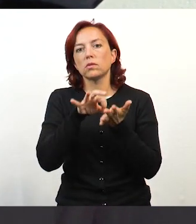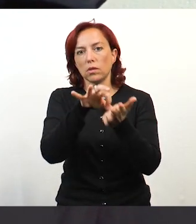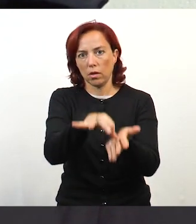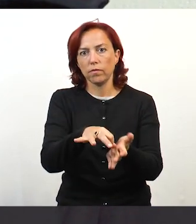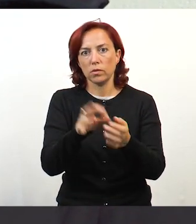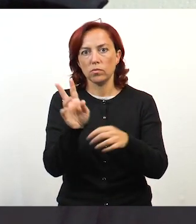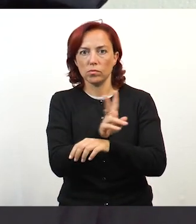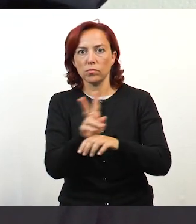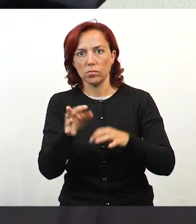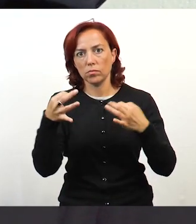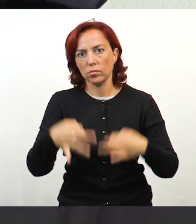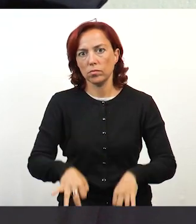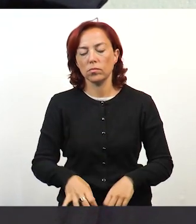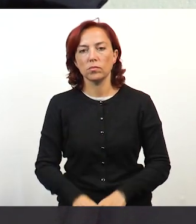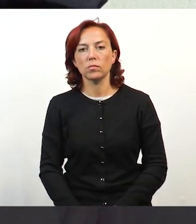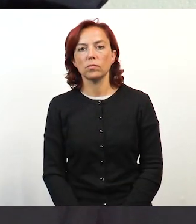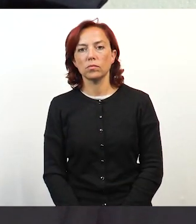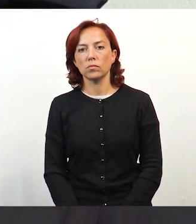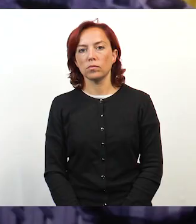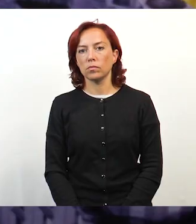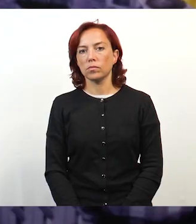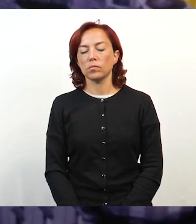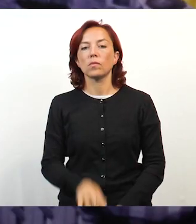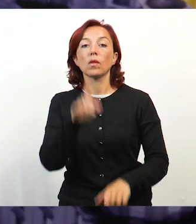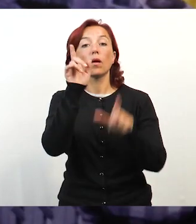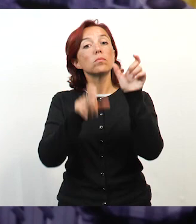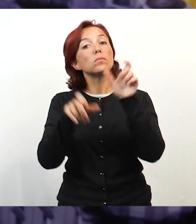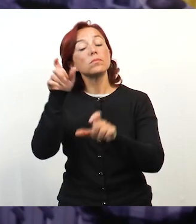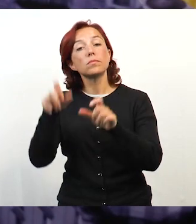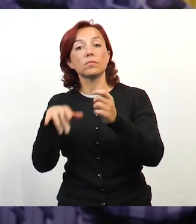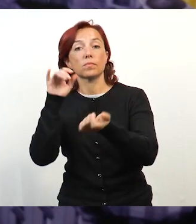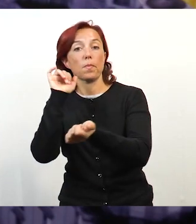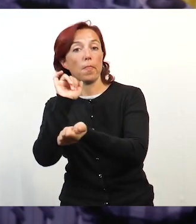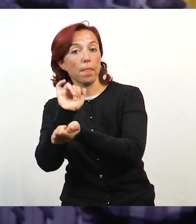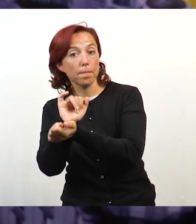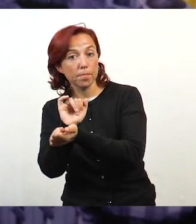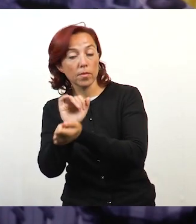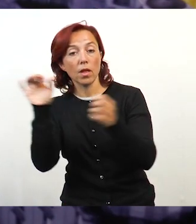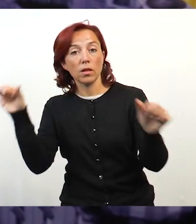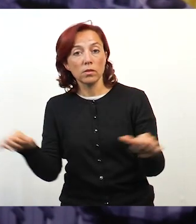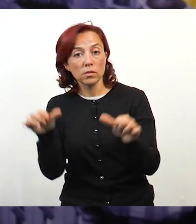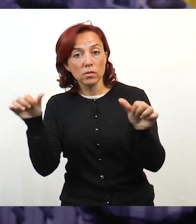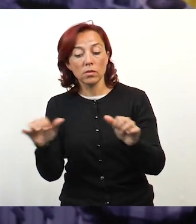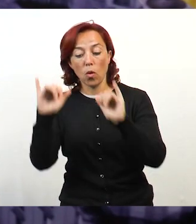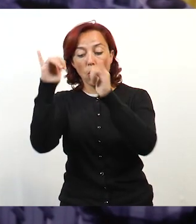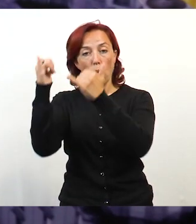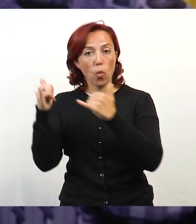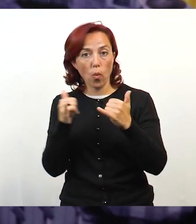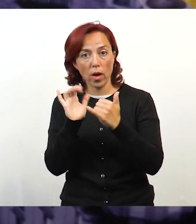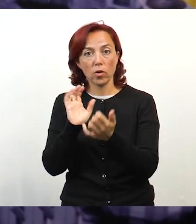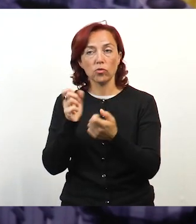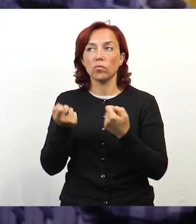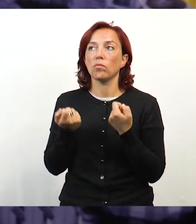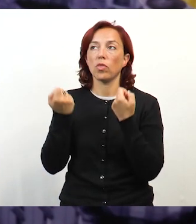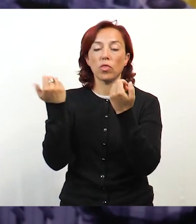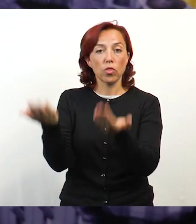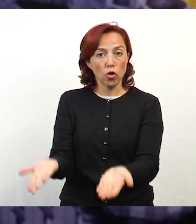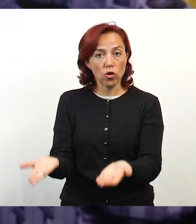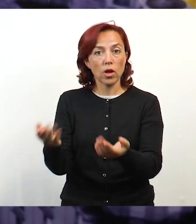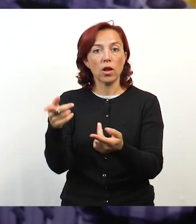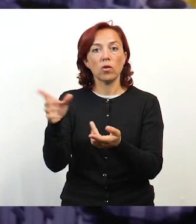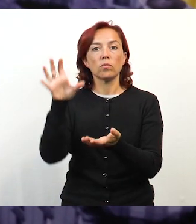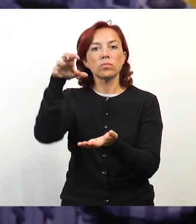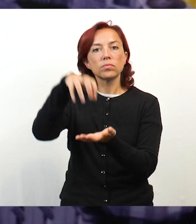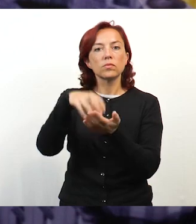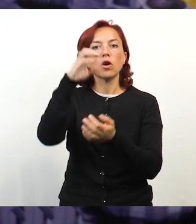la prestación de los servicios que llevamos adelante. Personas privadas de libertad fabricaron juegos recreativos que donaron